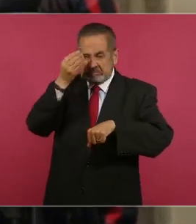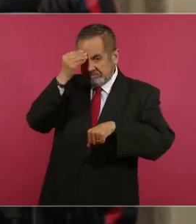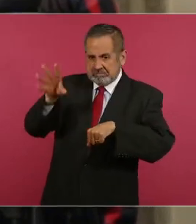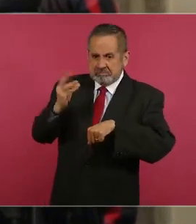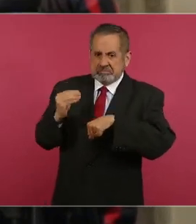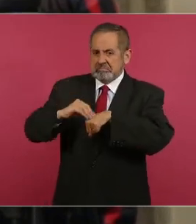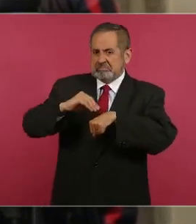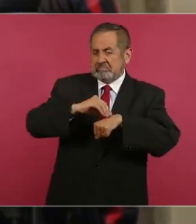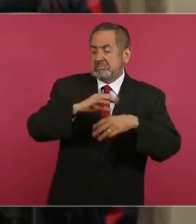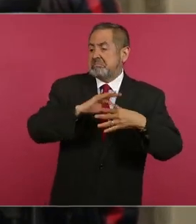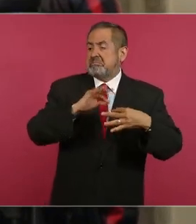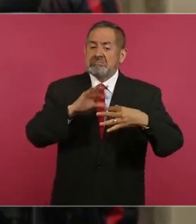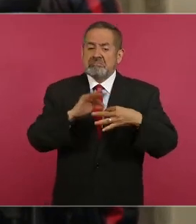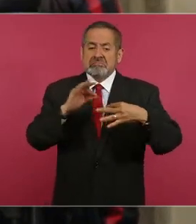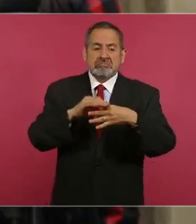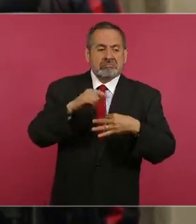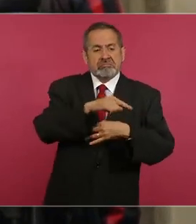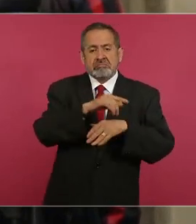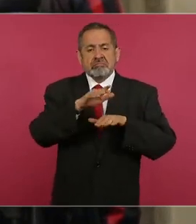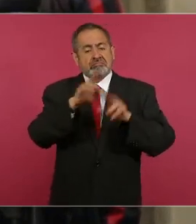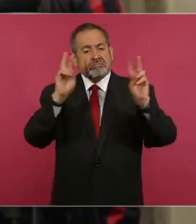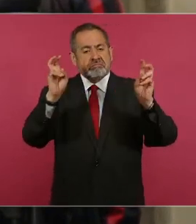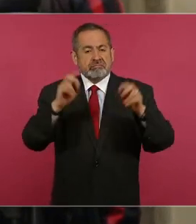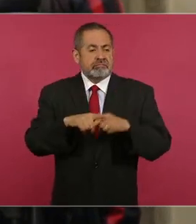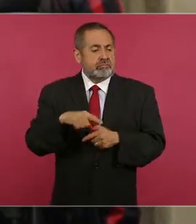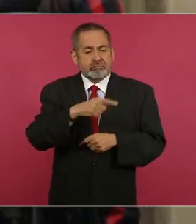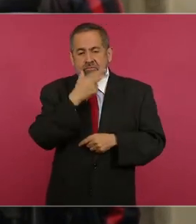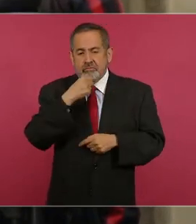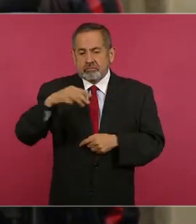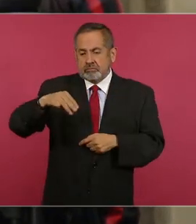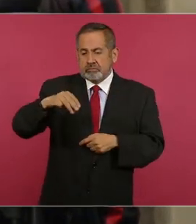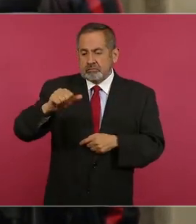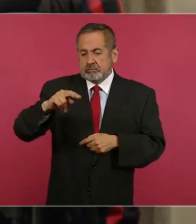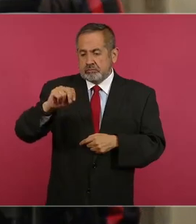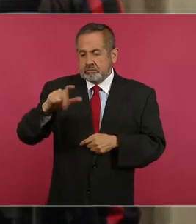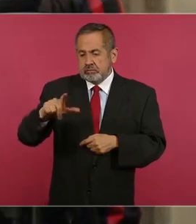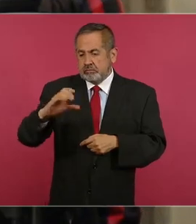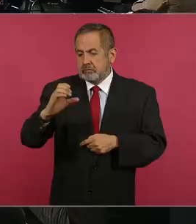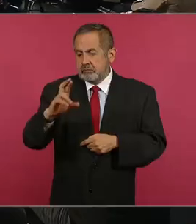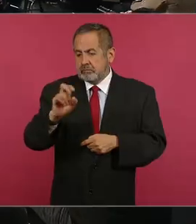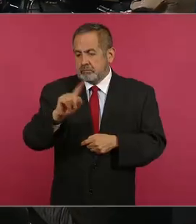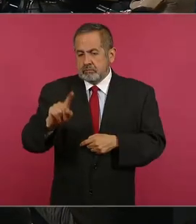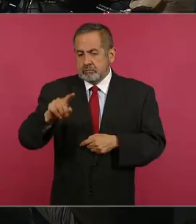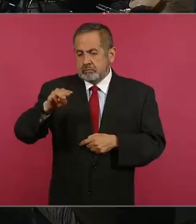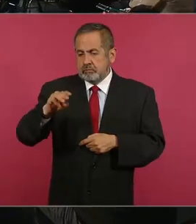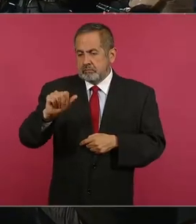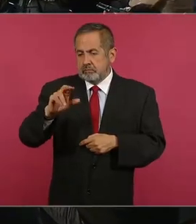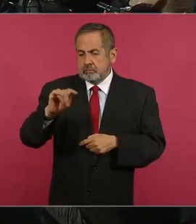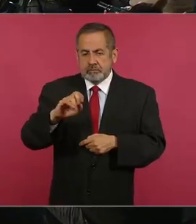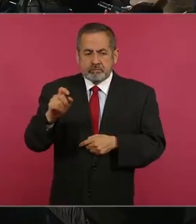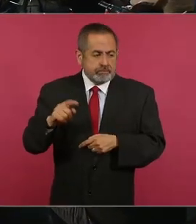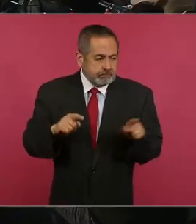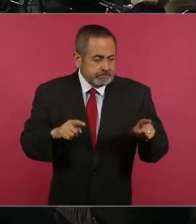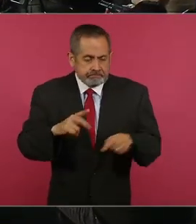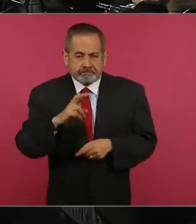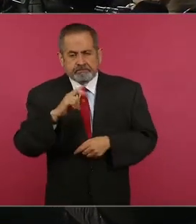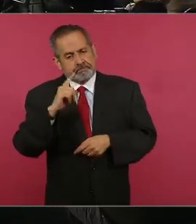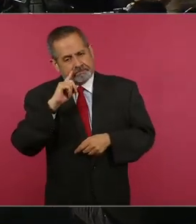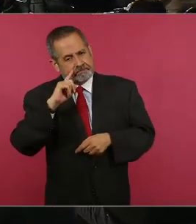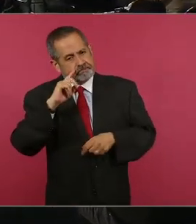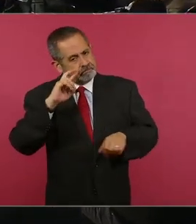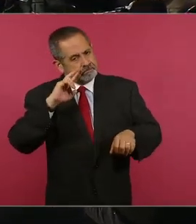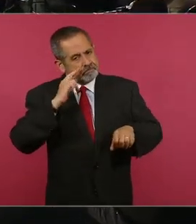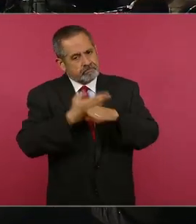sus palabras en un tema político. Se trata de Manuel Alberto Cruz Martínez, a quien se le responsabiliza